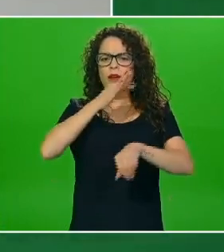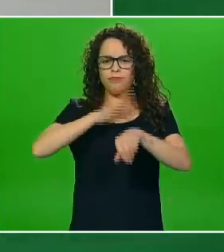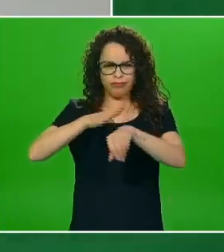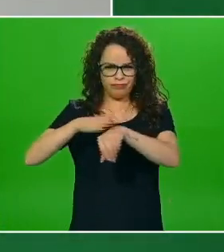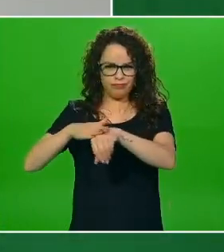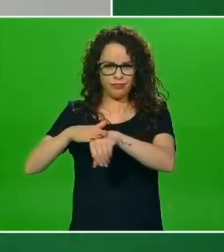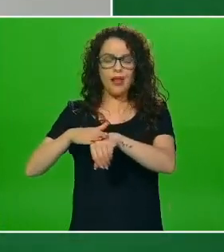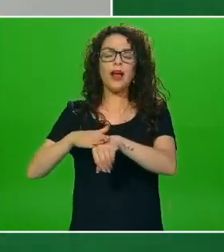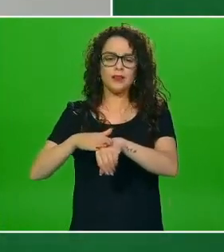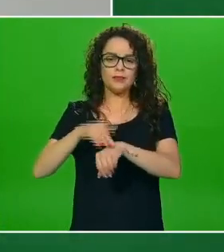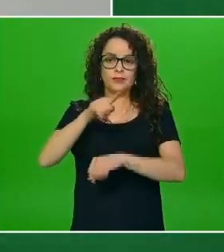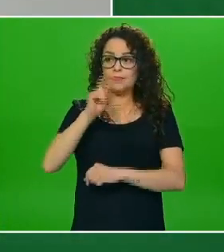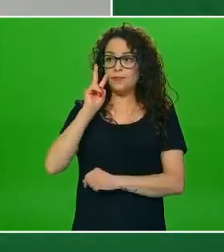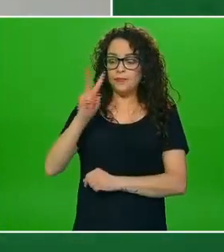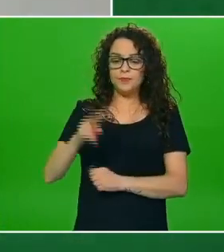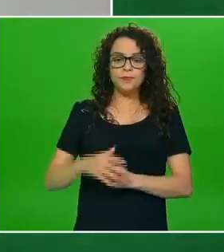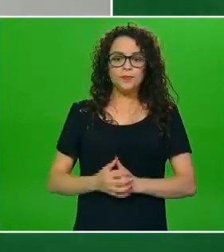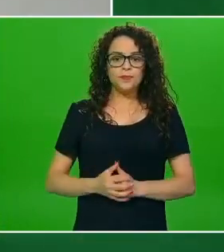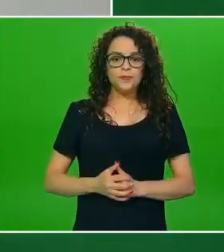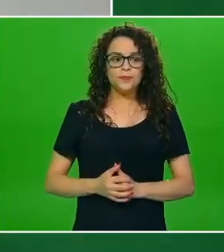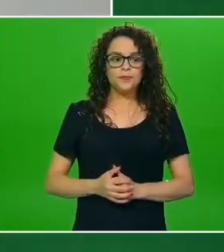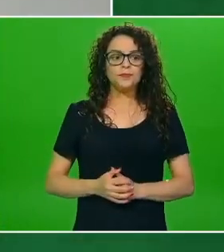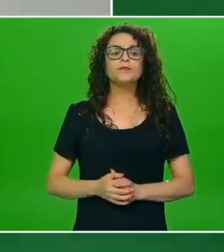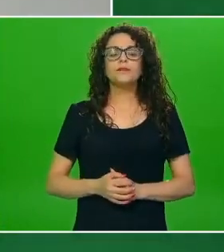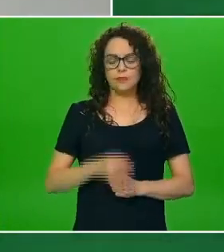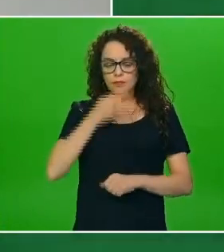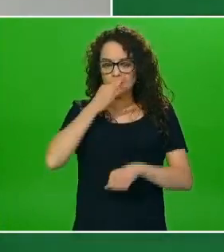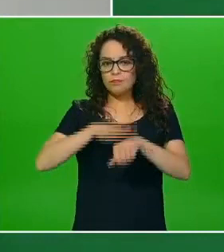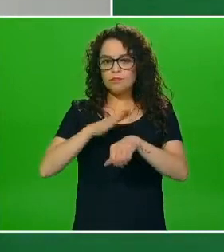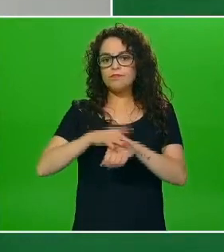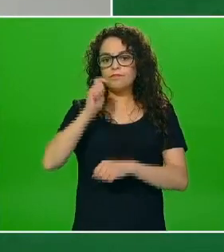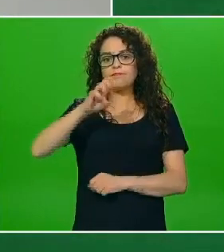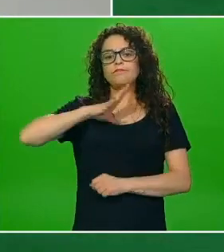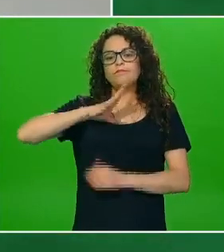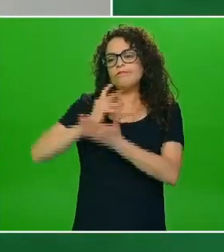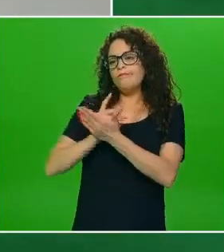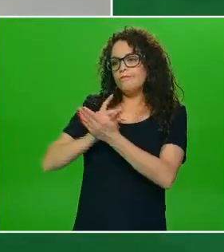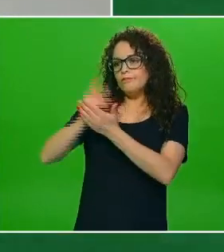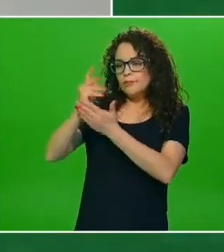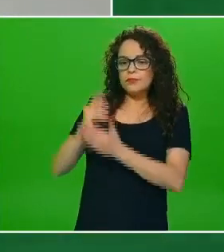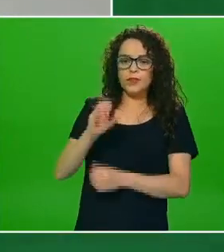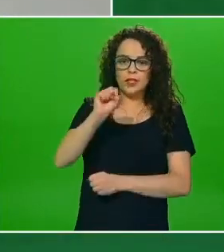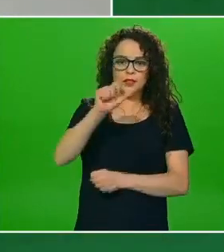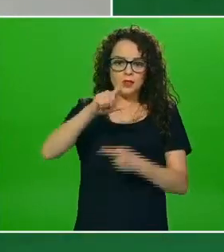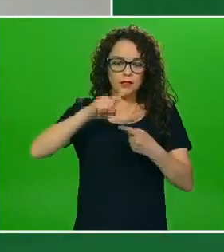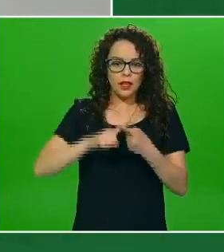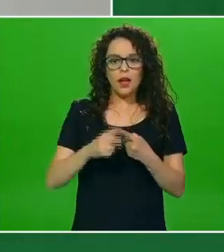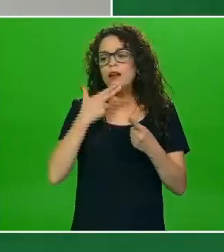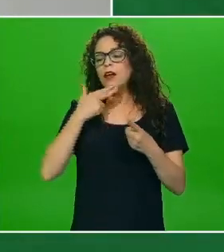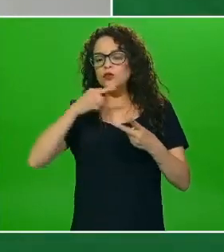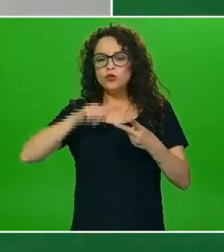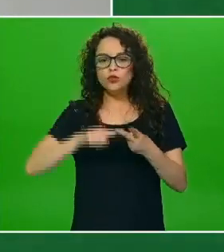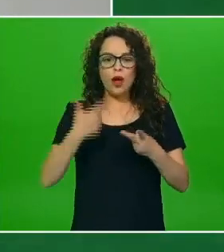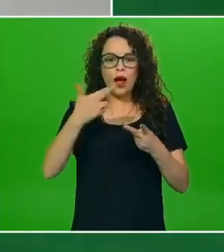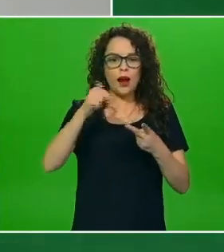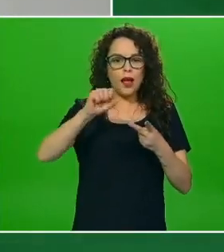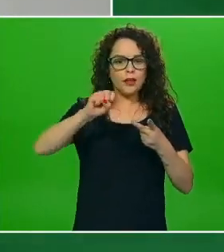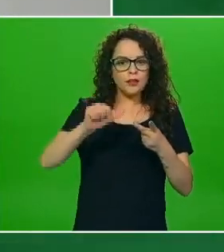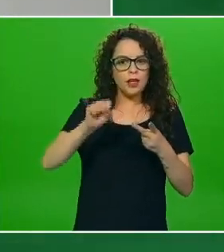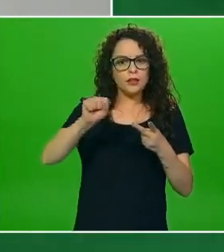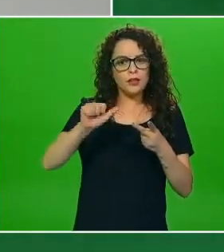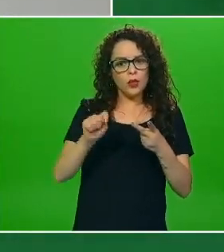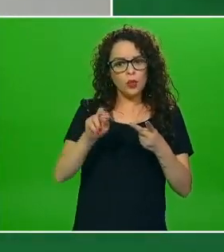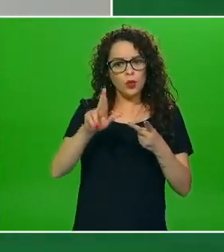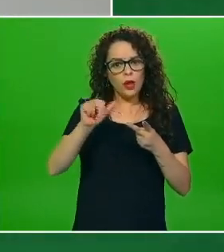ayuda a identificar aquellos que son excesivos en azúcares sal grasas saturadas y también identificar